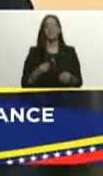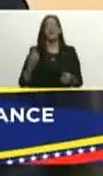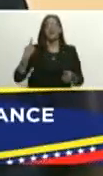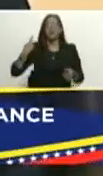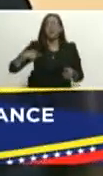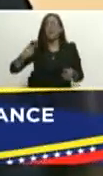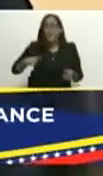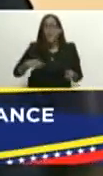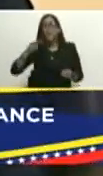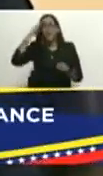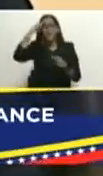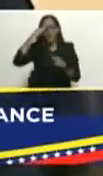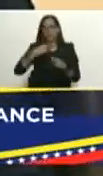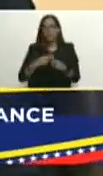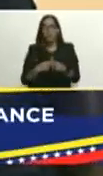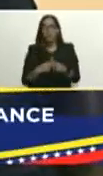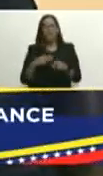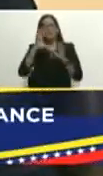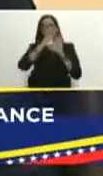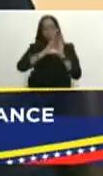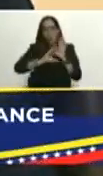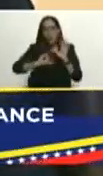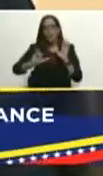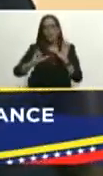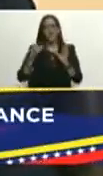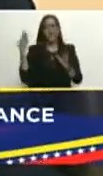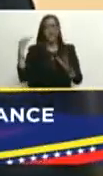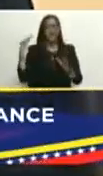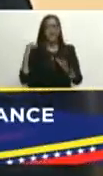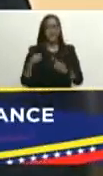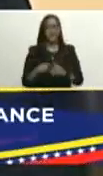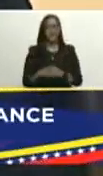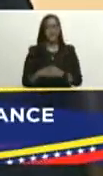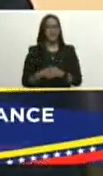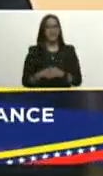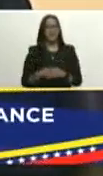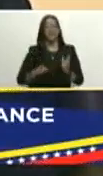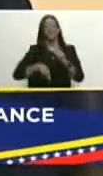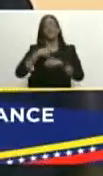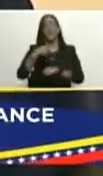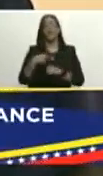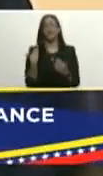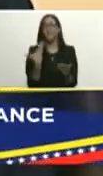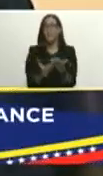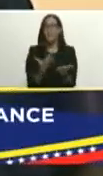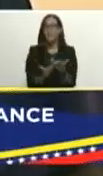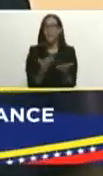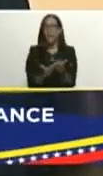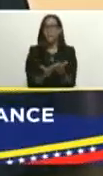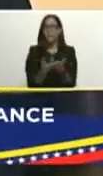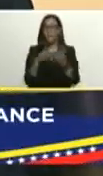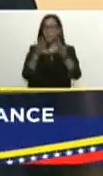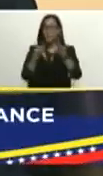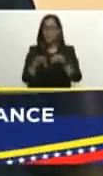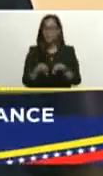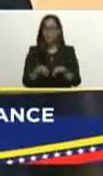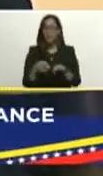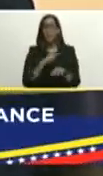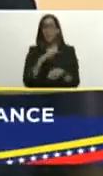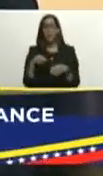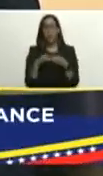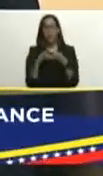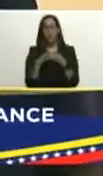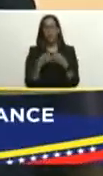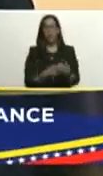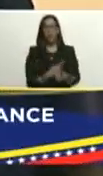tuvimos el honor de ser constituyentistas en esa época y que luego se plasmó en planes y programas que el compañero y